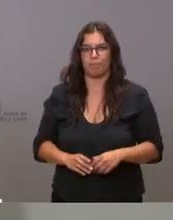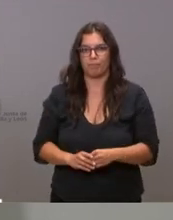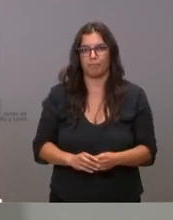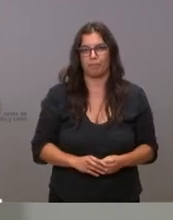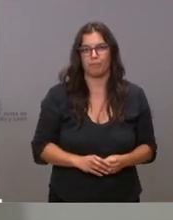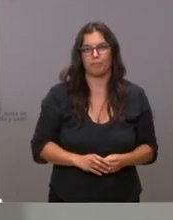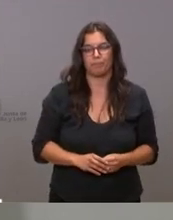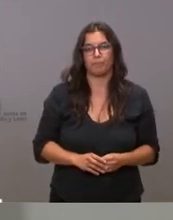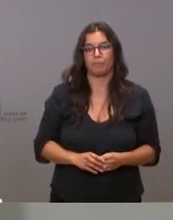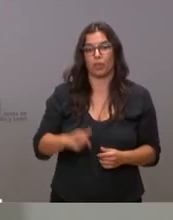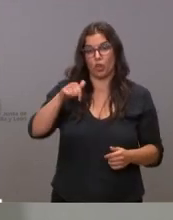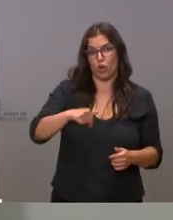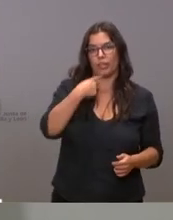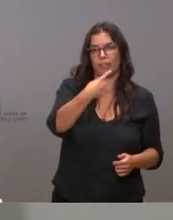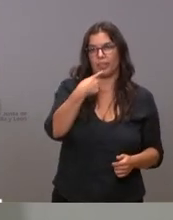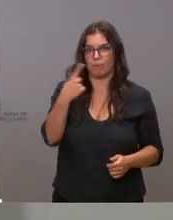se los vamos a comunicar hoy